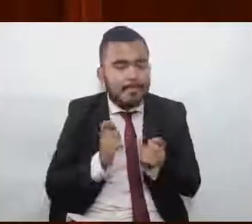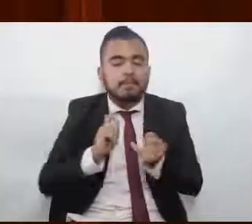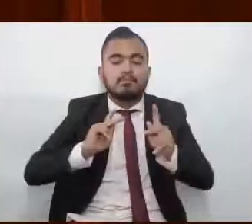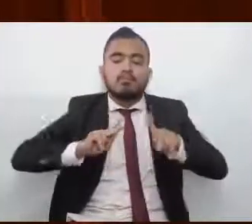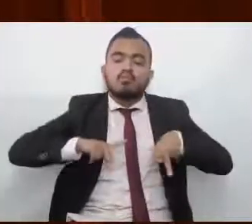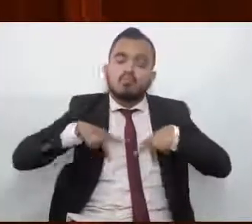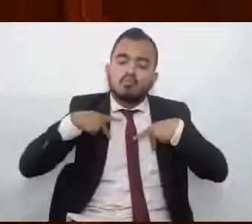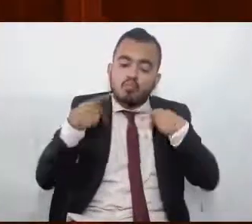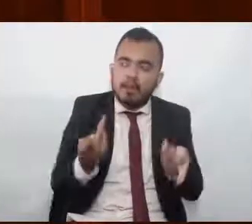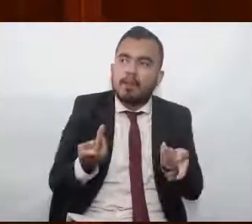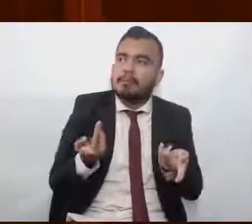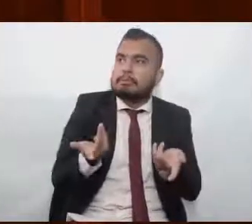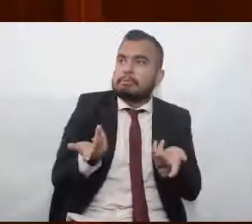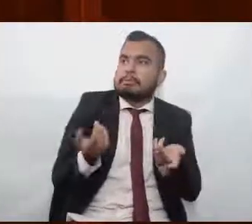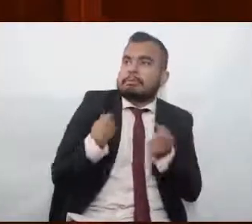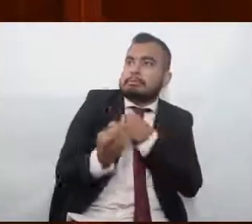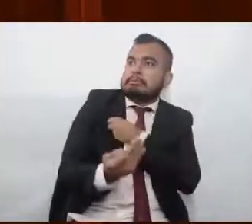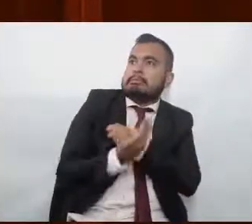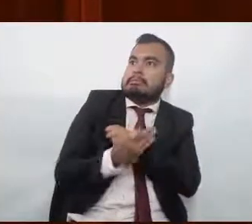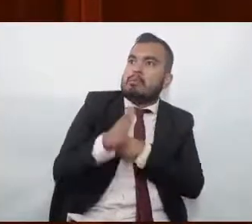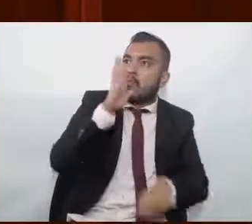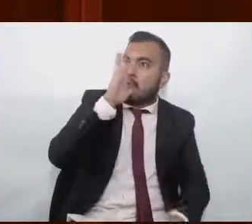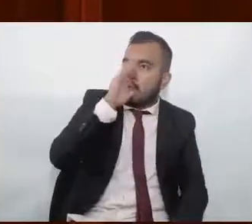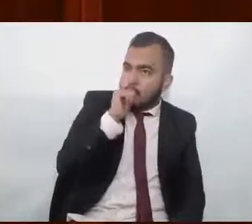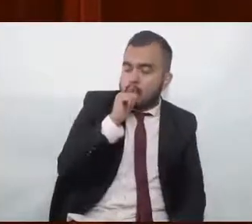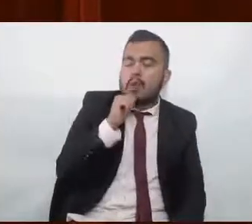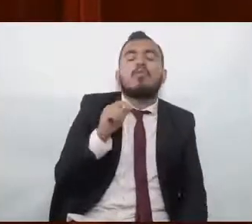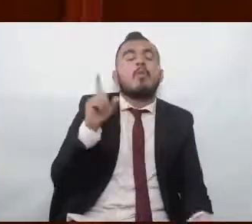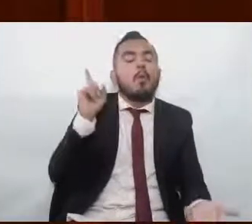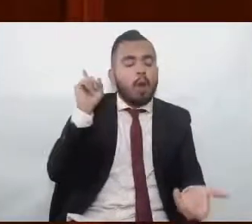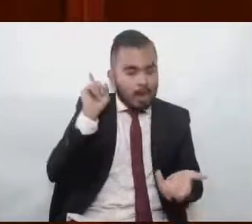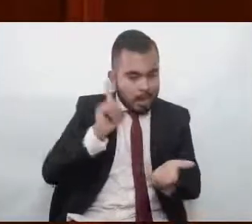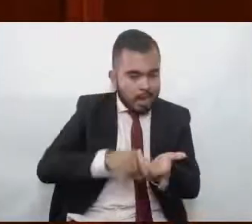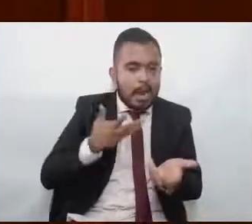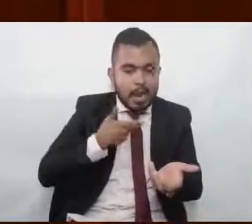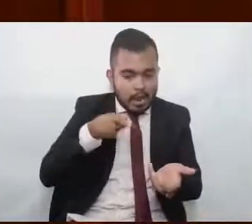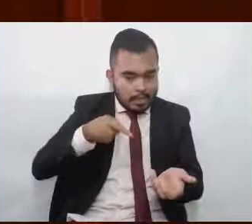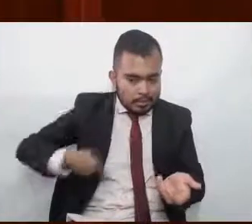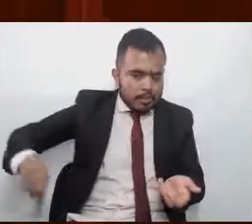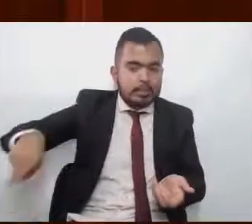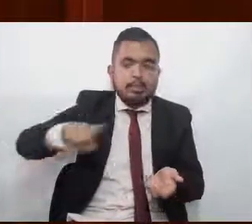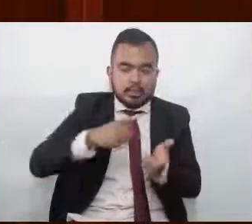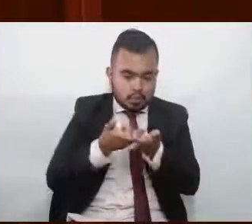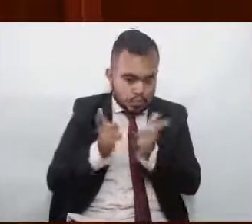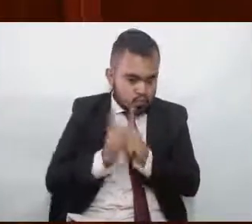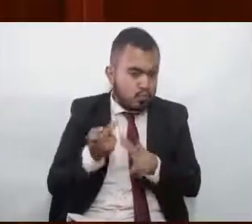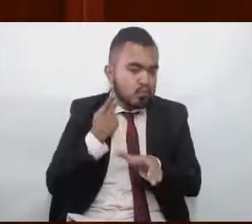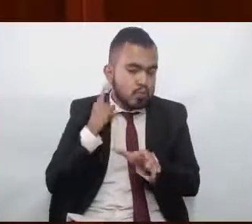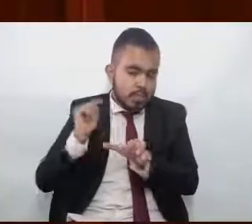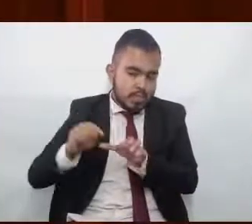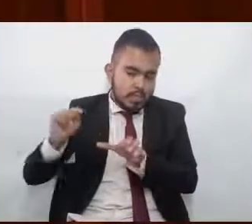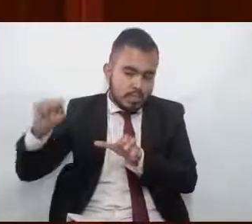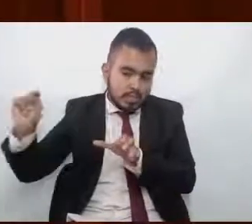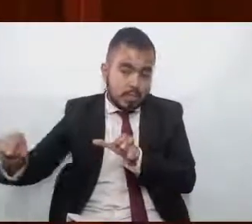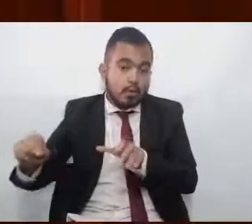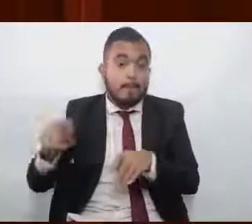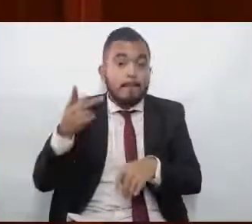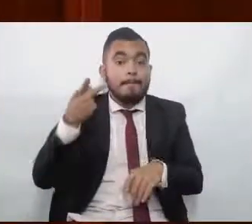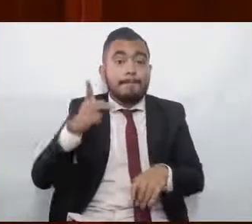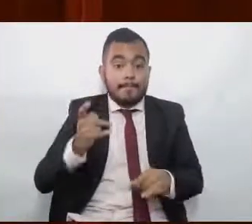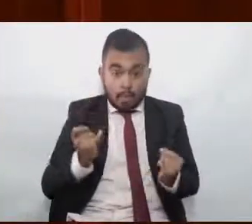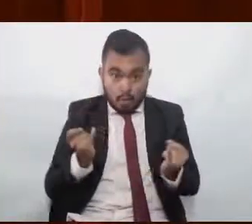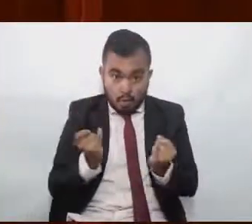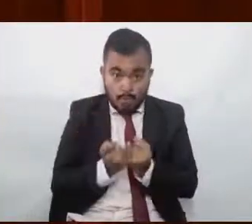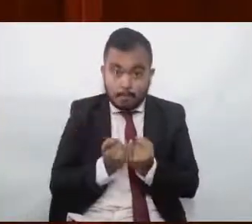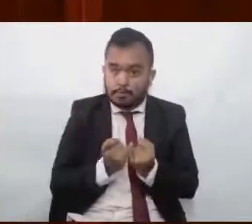indefensión al interior de la militancia. Pero además hay que reconocer que cualquier ciudadano o ciudadana